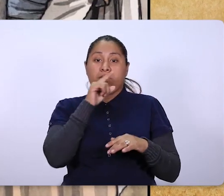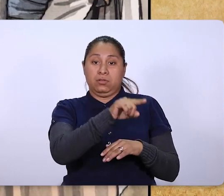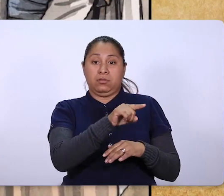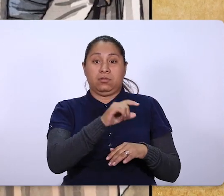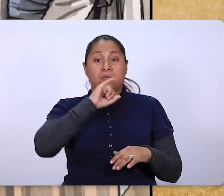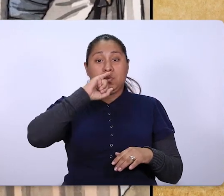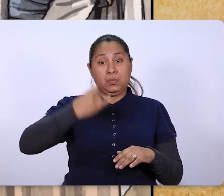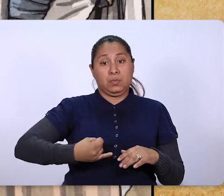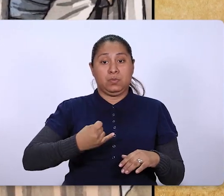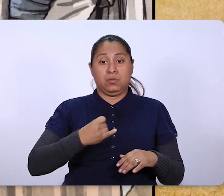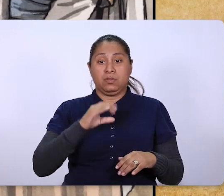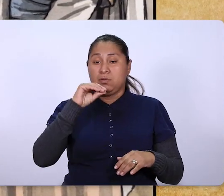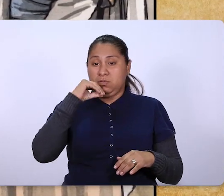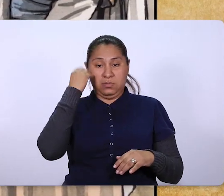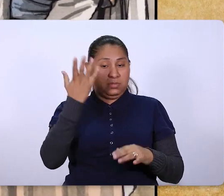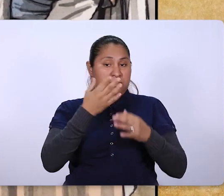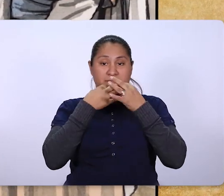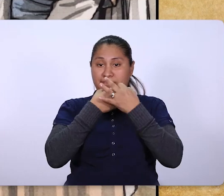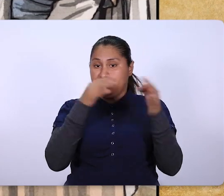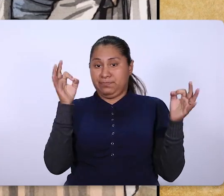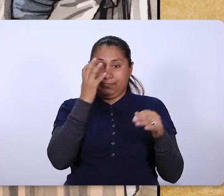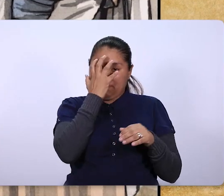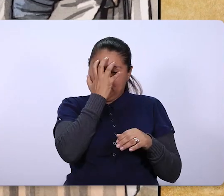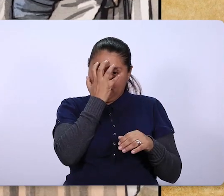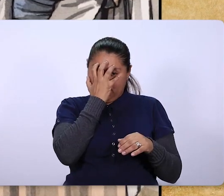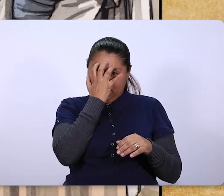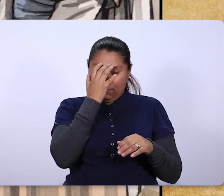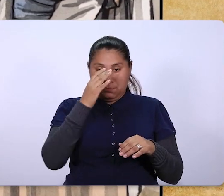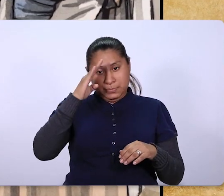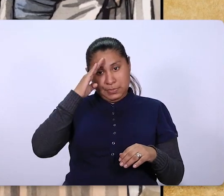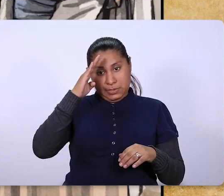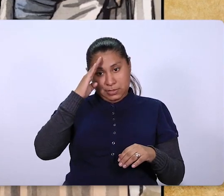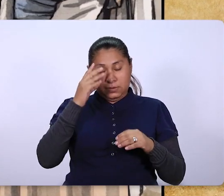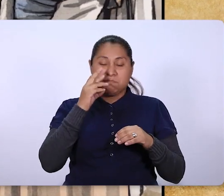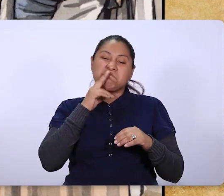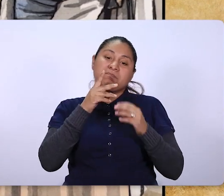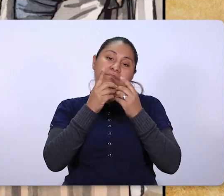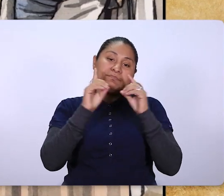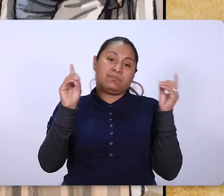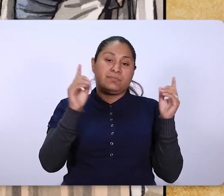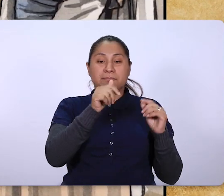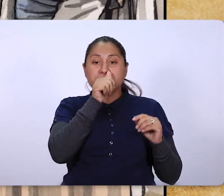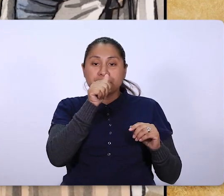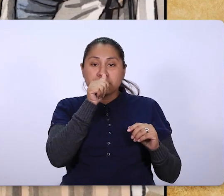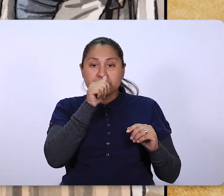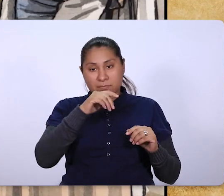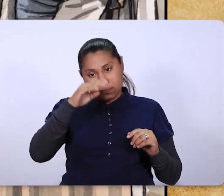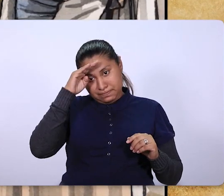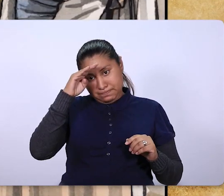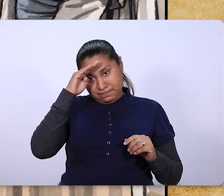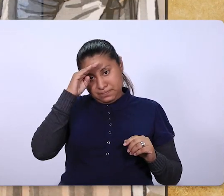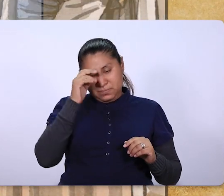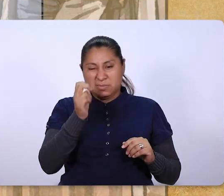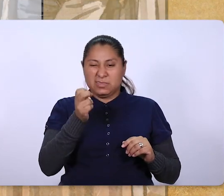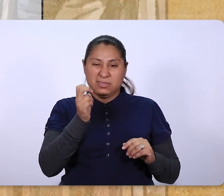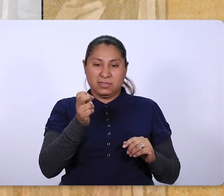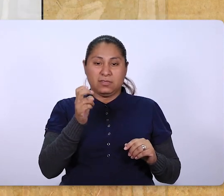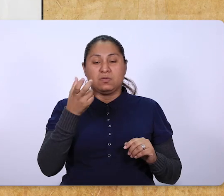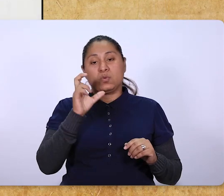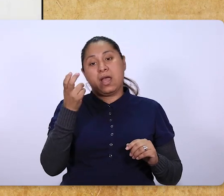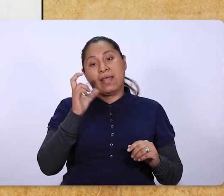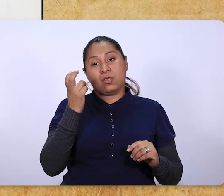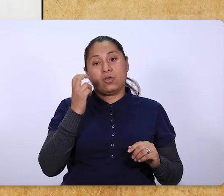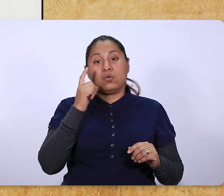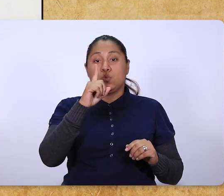que era un hombre justo y no quería denunciar públicamente a María, decidió separarse de ella en secreto.